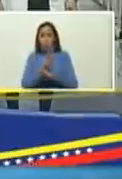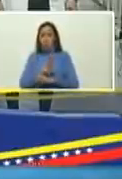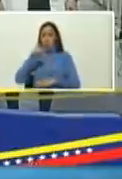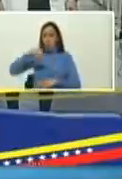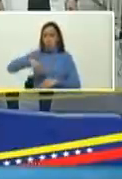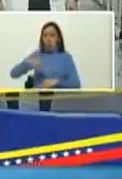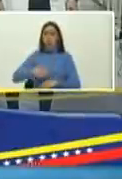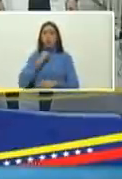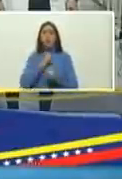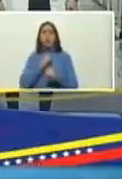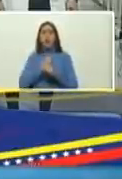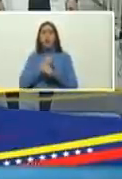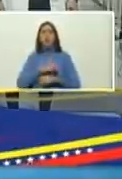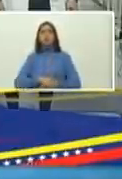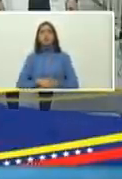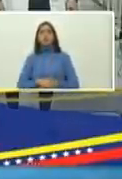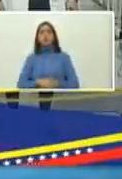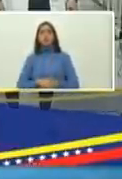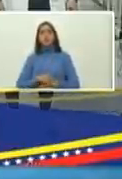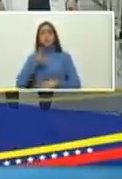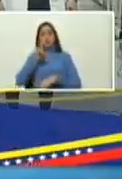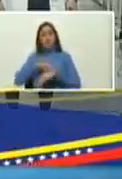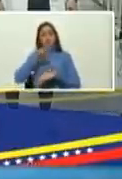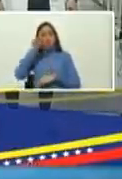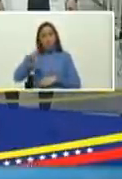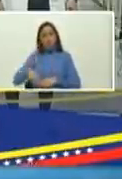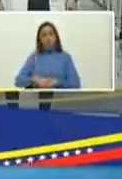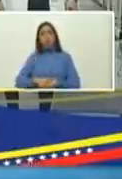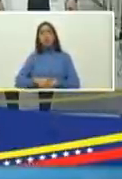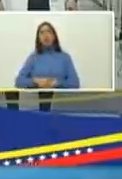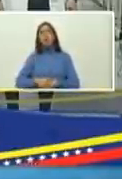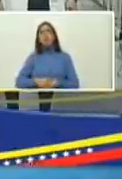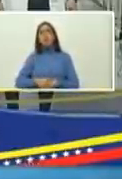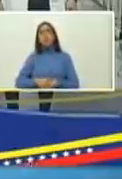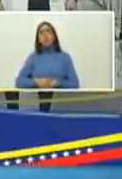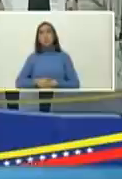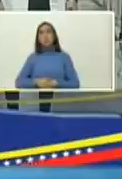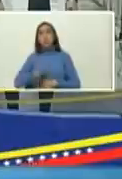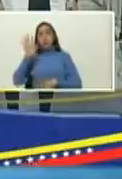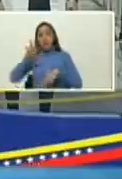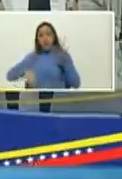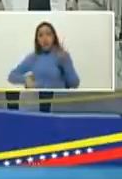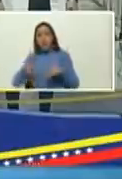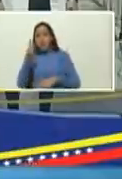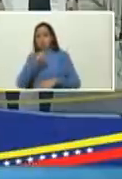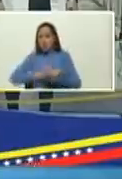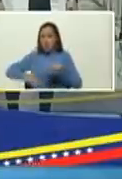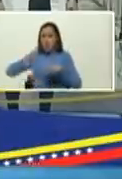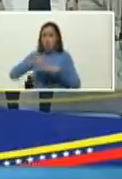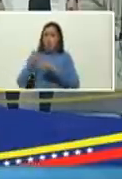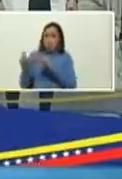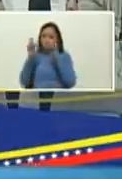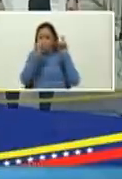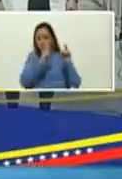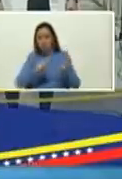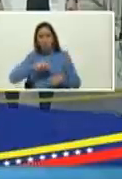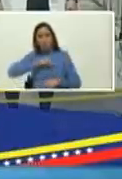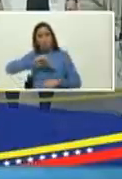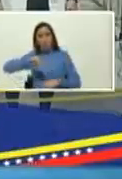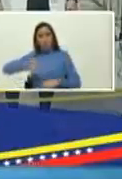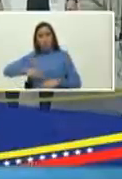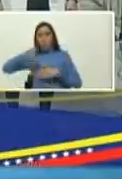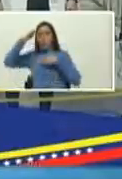así como también de médicos residentes formados en más de 15 posgrados por lo cual daremos